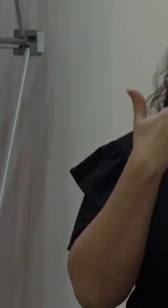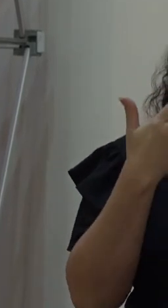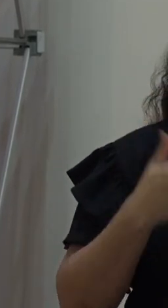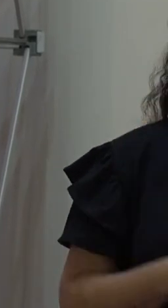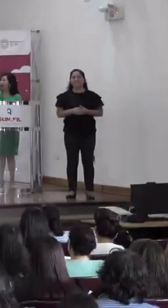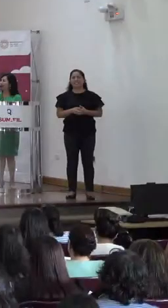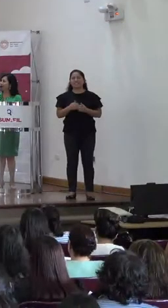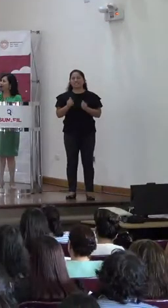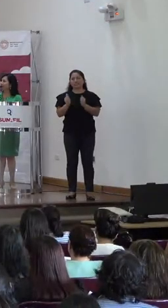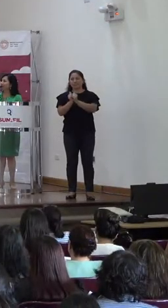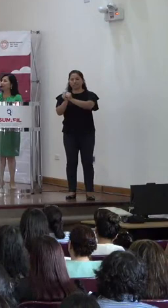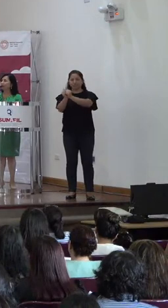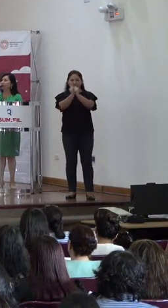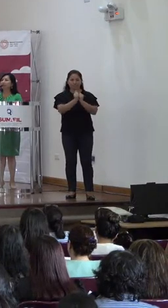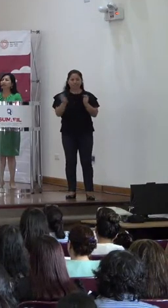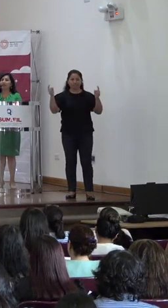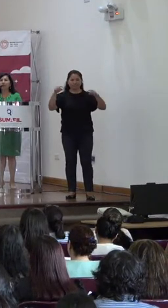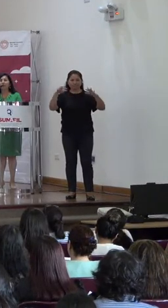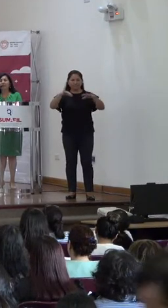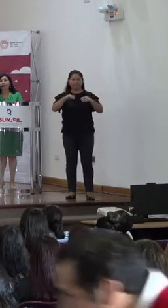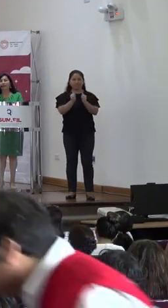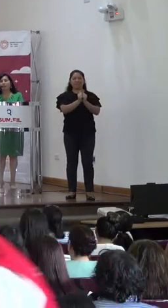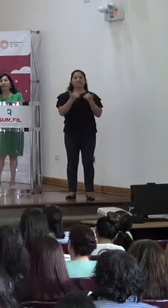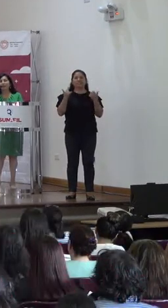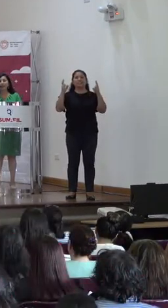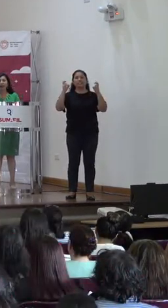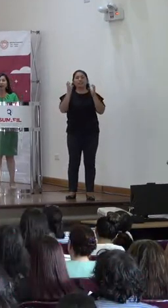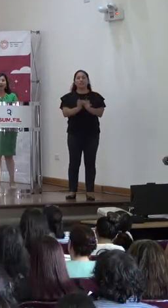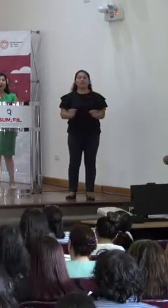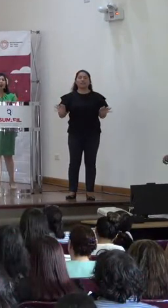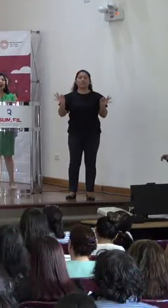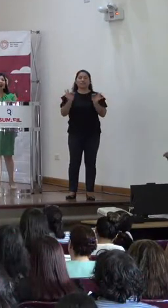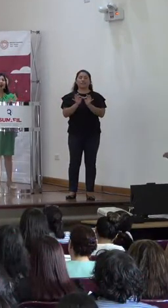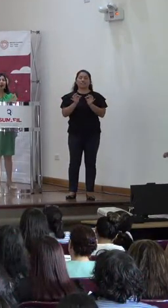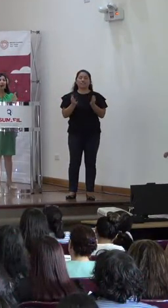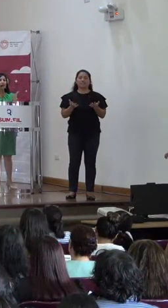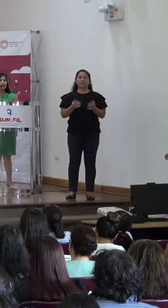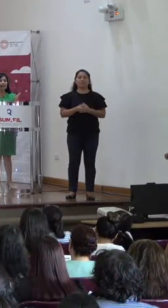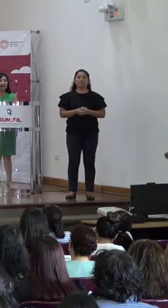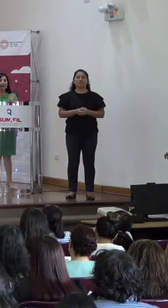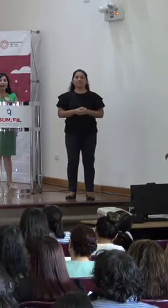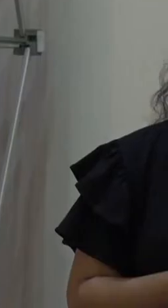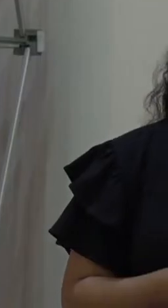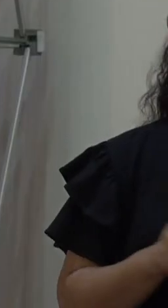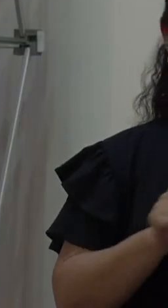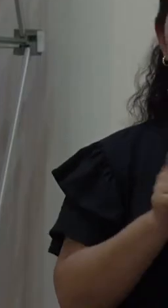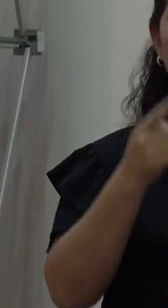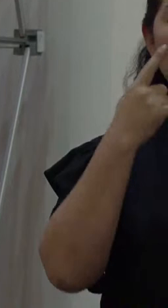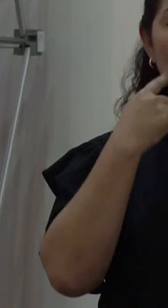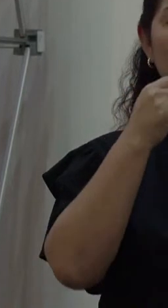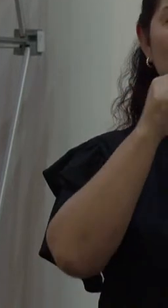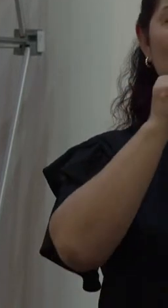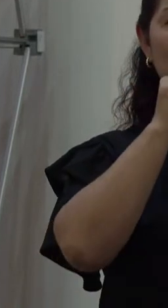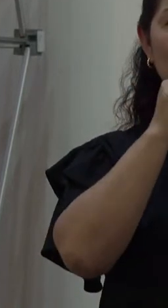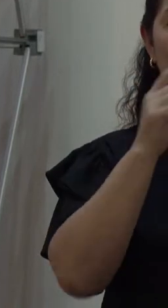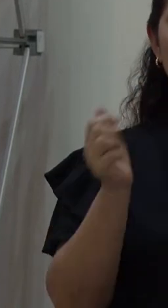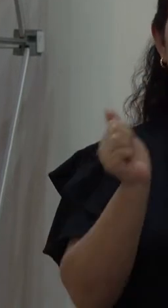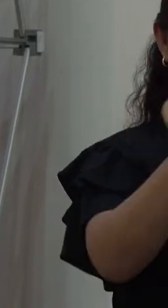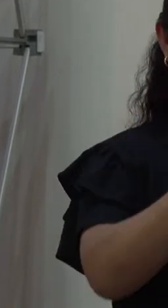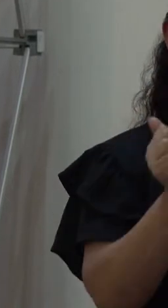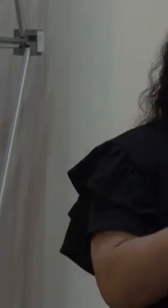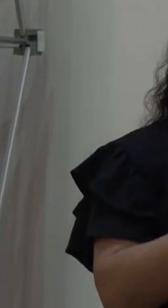que nos acompañan y que vamos a disertar un tema tan importante. También a las damas y caballeros que nos acompañan